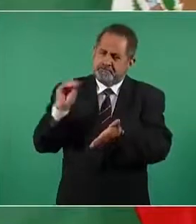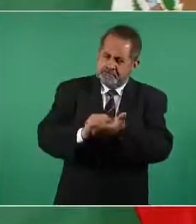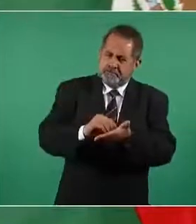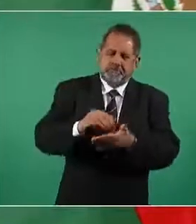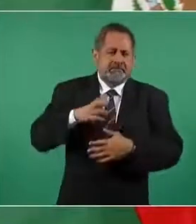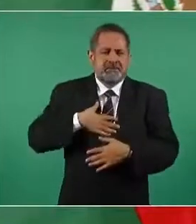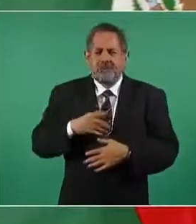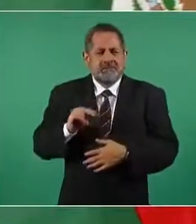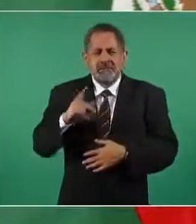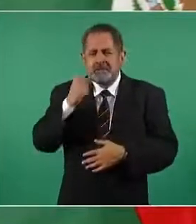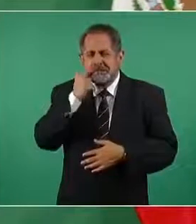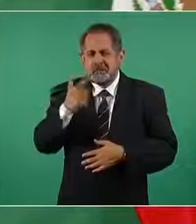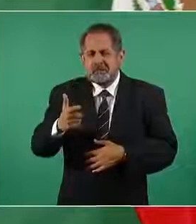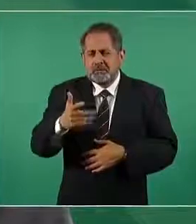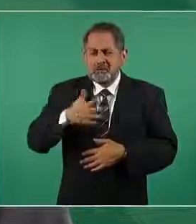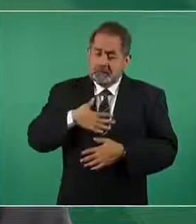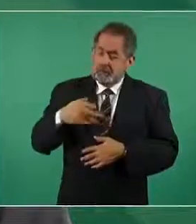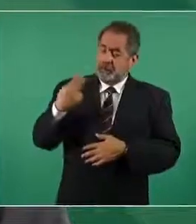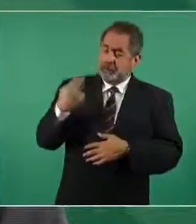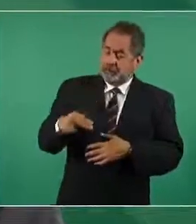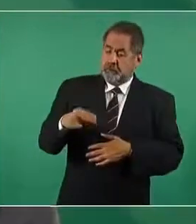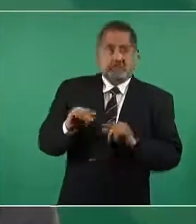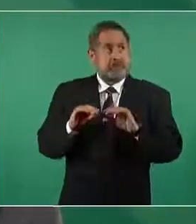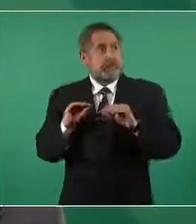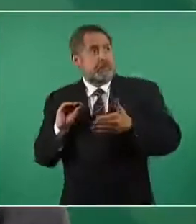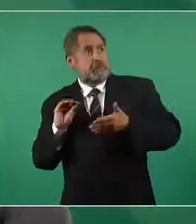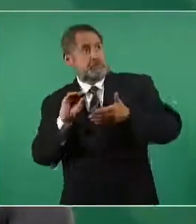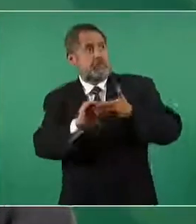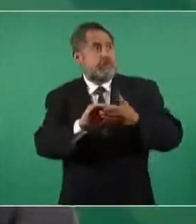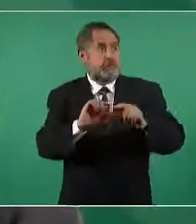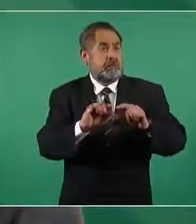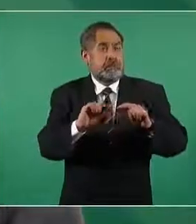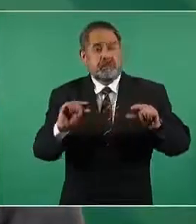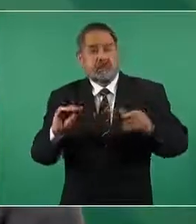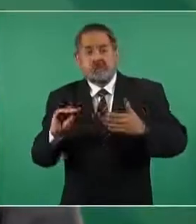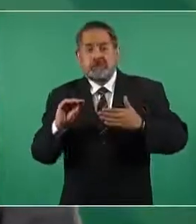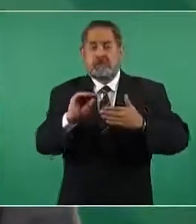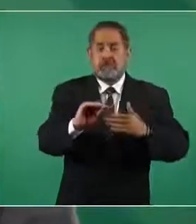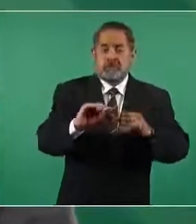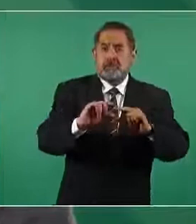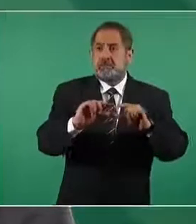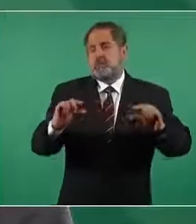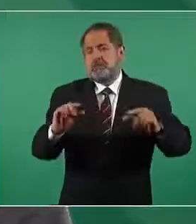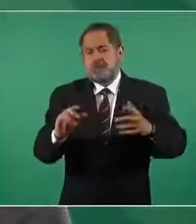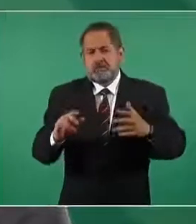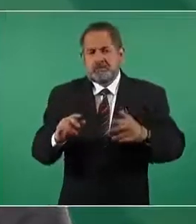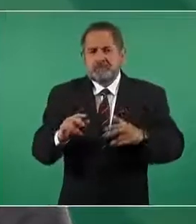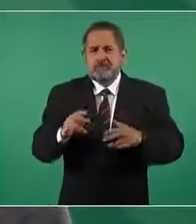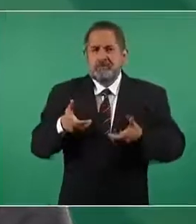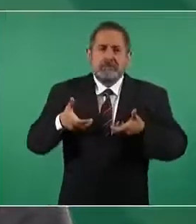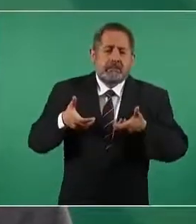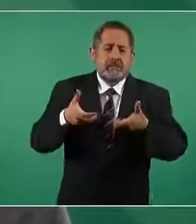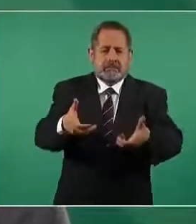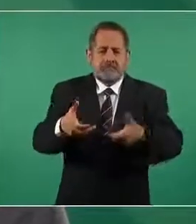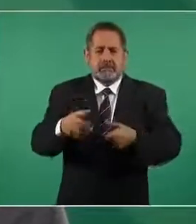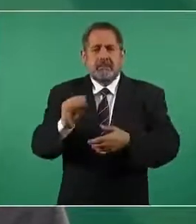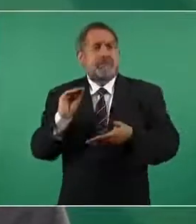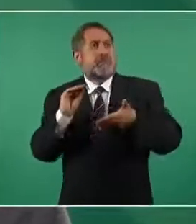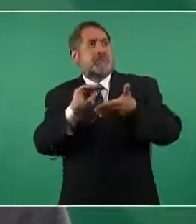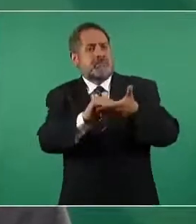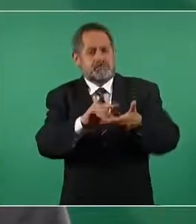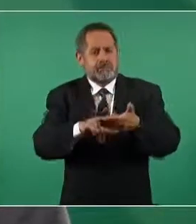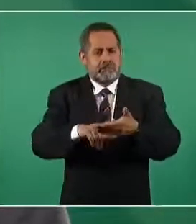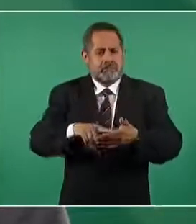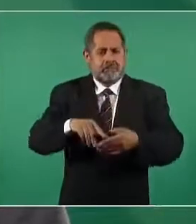que se use mi nombre para nombrar ninguna calle no quiero